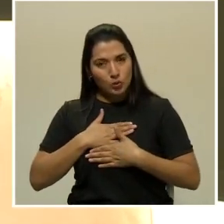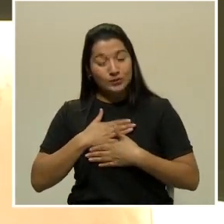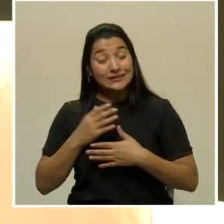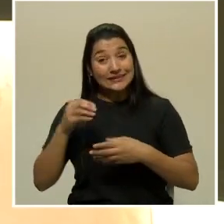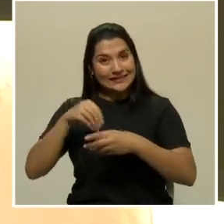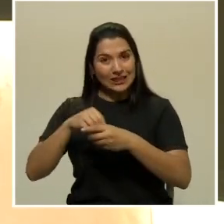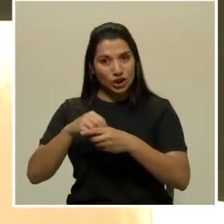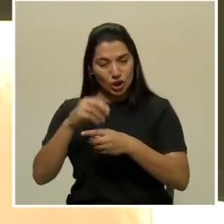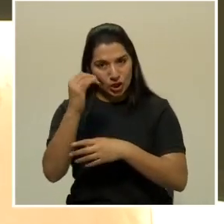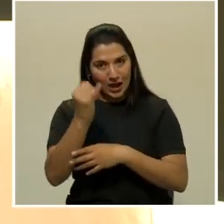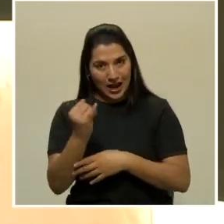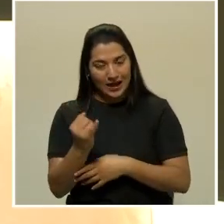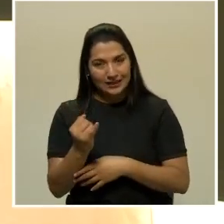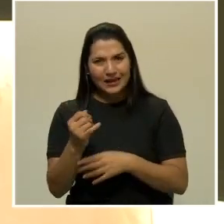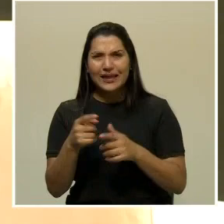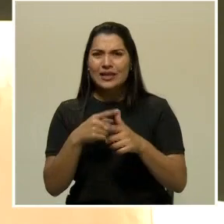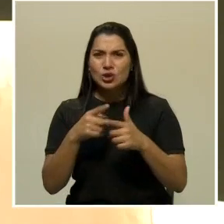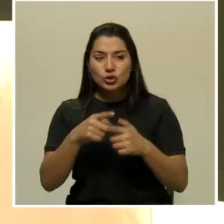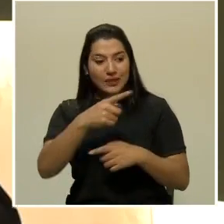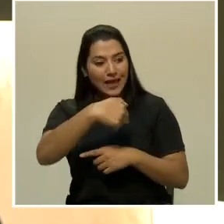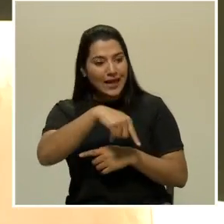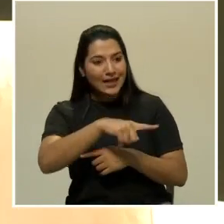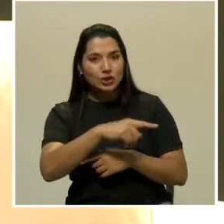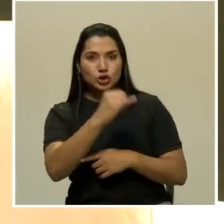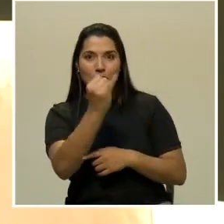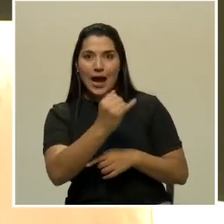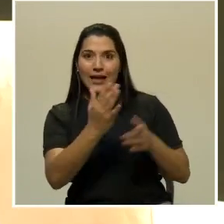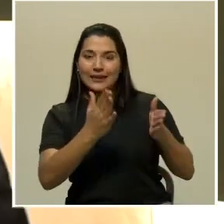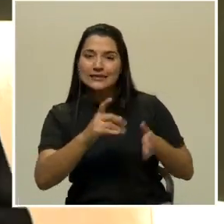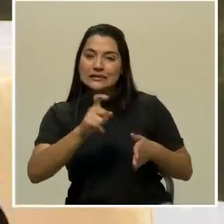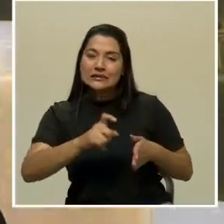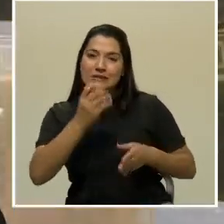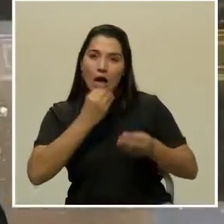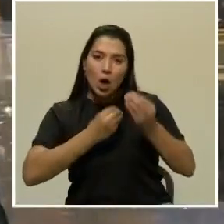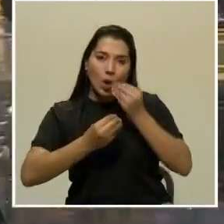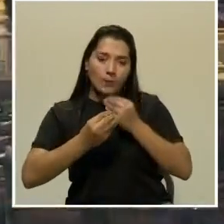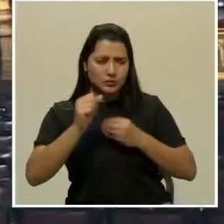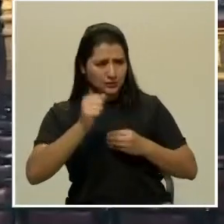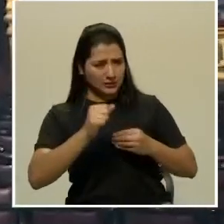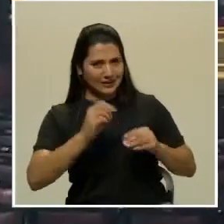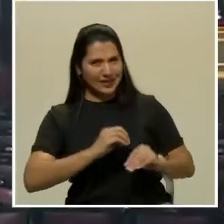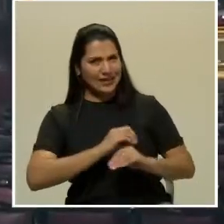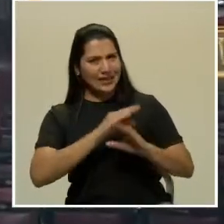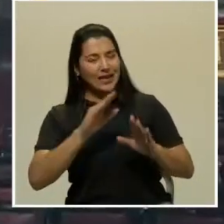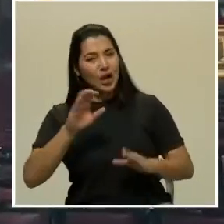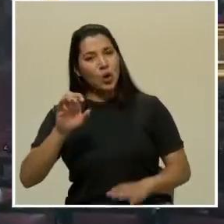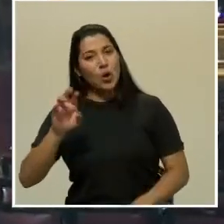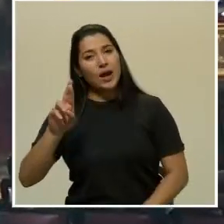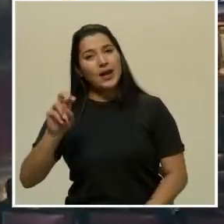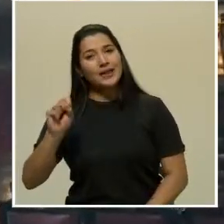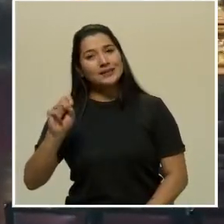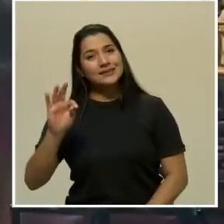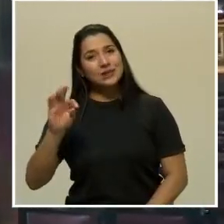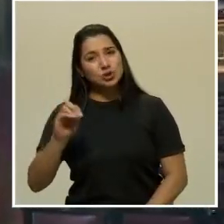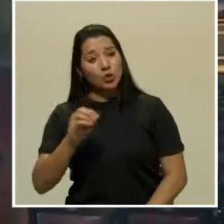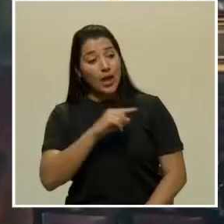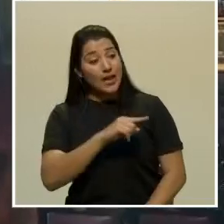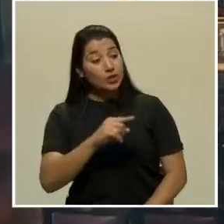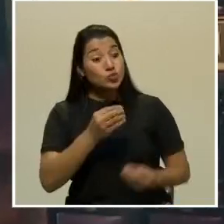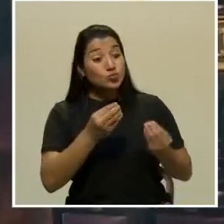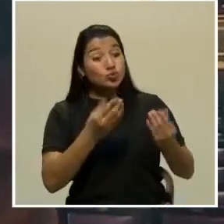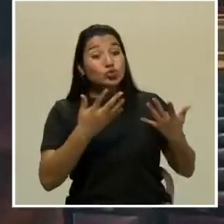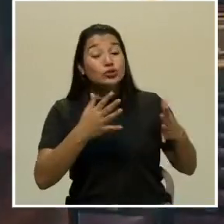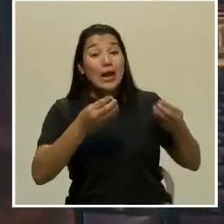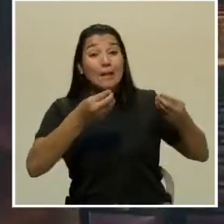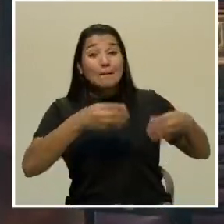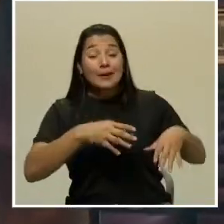esos artistas necesitan comer. Claro, y es que todos esos artistas, muchos ya habían perdido su empleo y